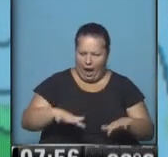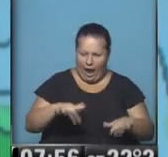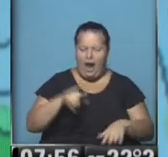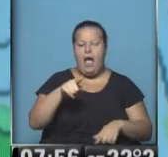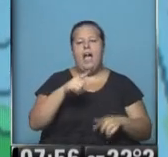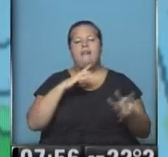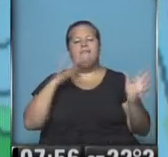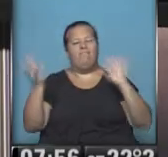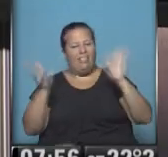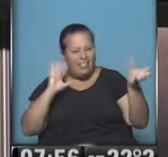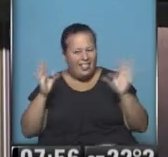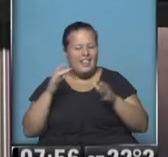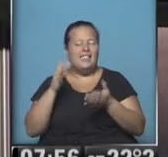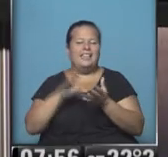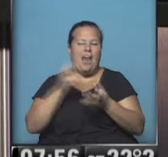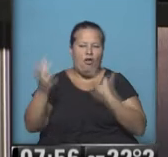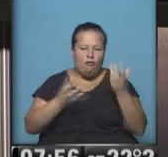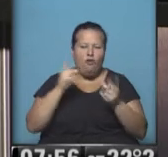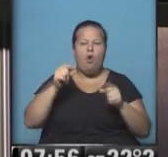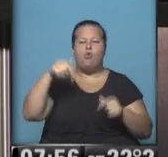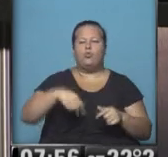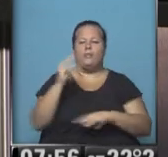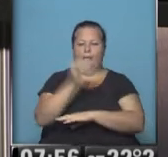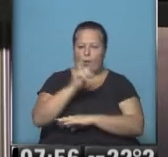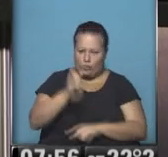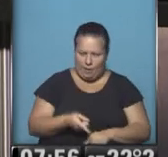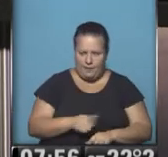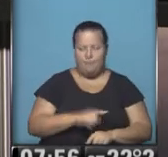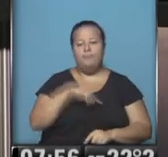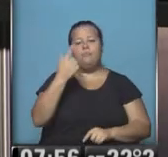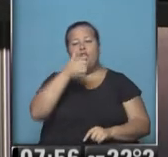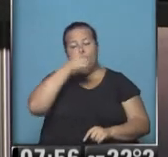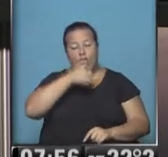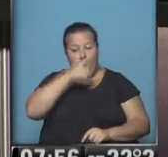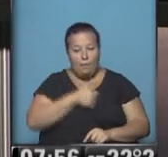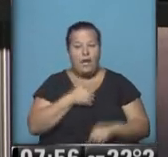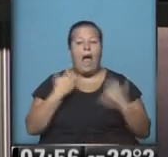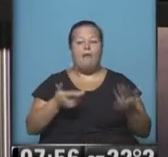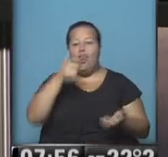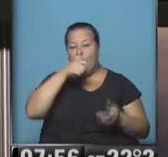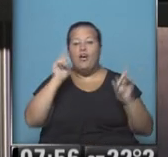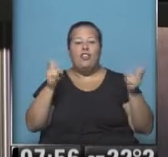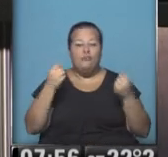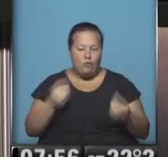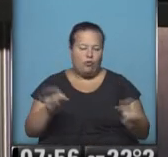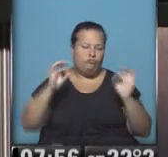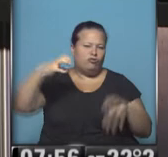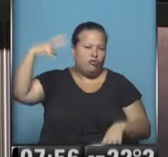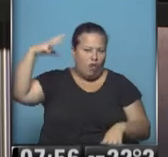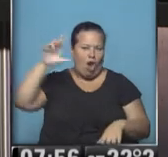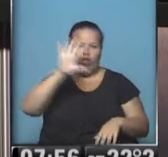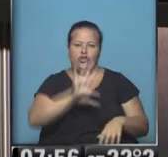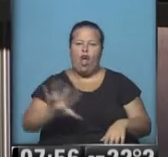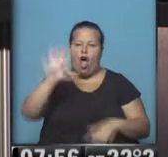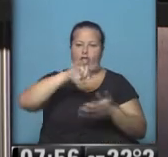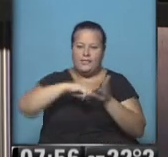con algo de inestabilidad en Tierra del Fuego y en el sur de Santa Cruz. Nos vamos al domingo, disfrutando ya el domingo a pleno sol en toda la